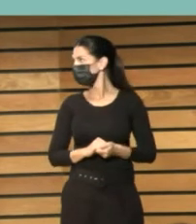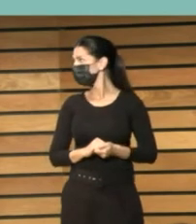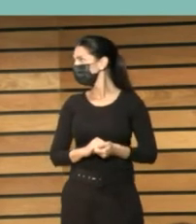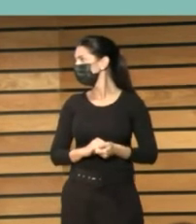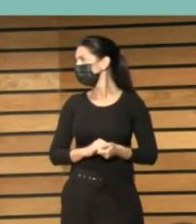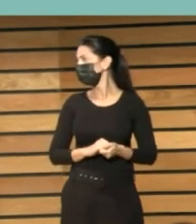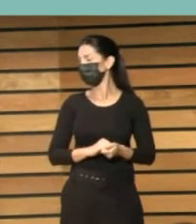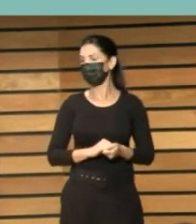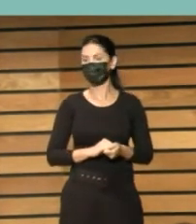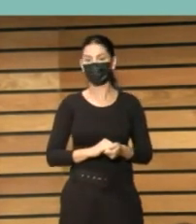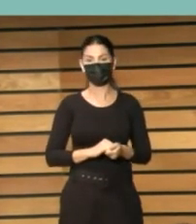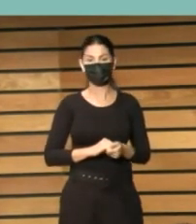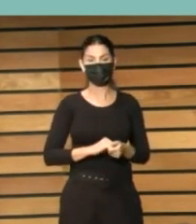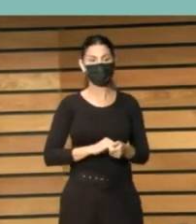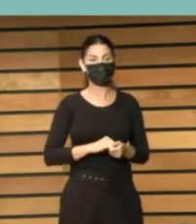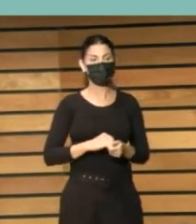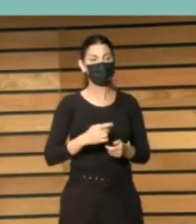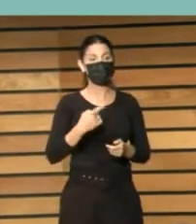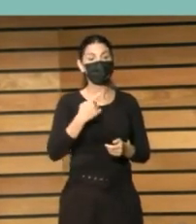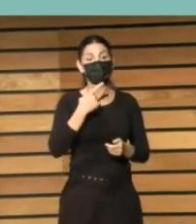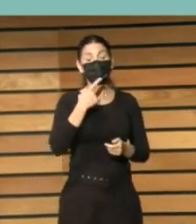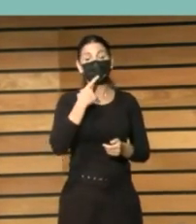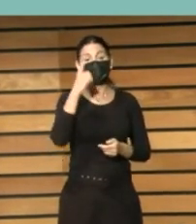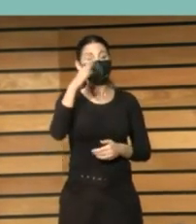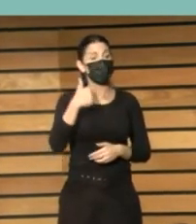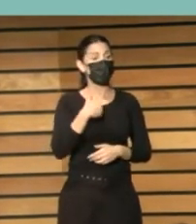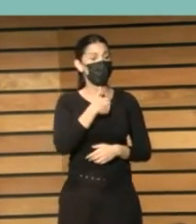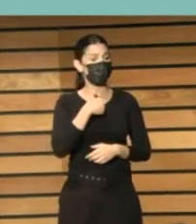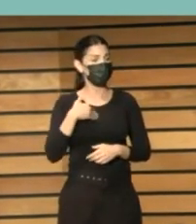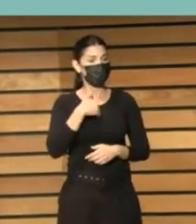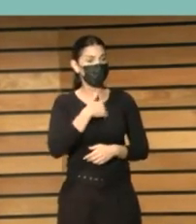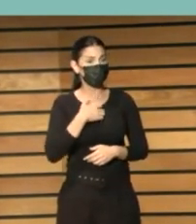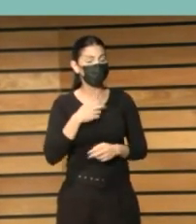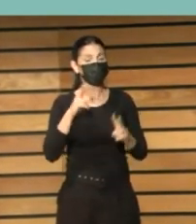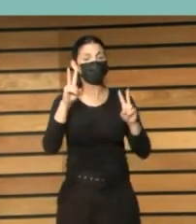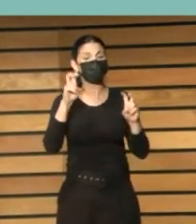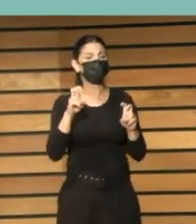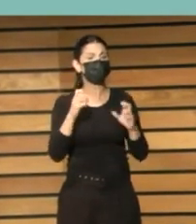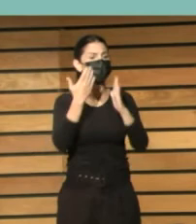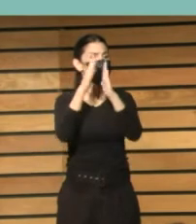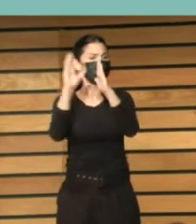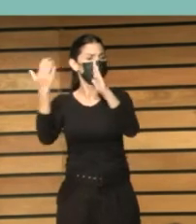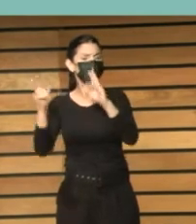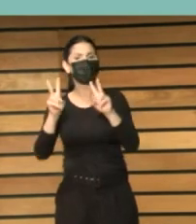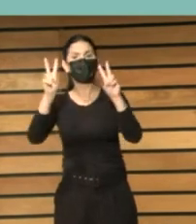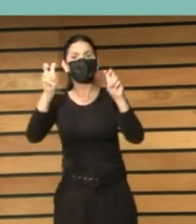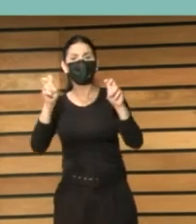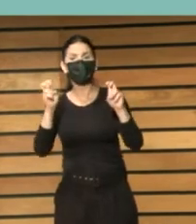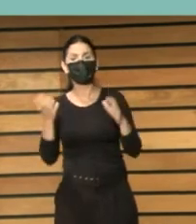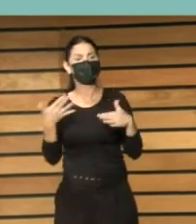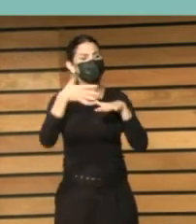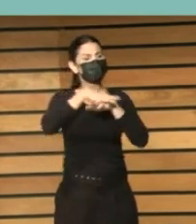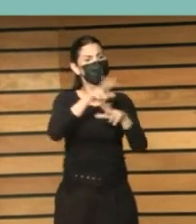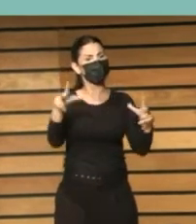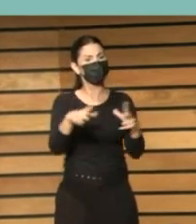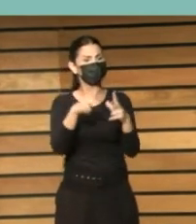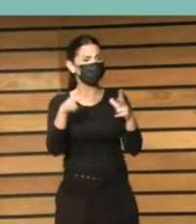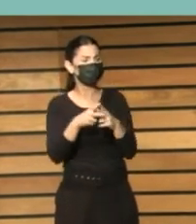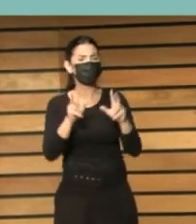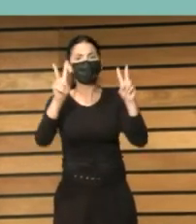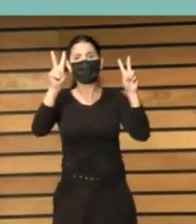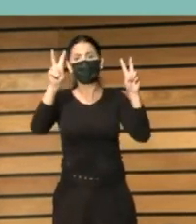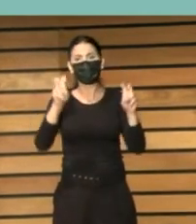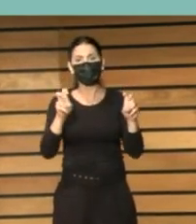y fíjense que las nuevas funciones de una biblioteca en cuanto elemento de integración social en cuanto elemento de